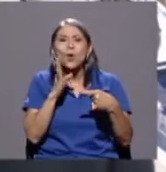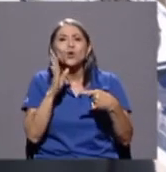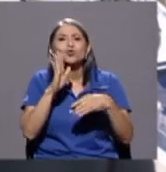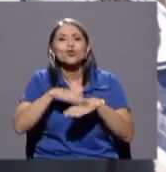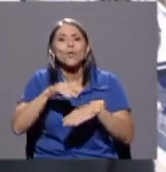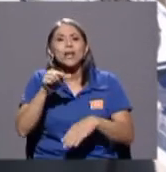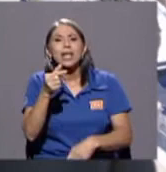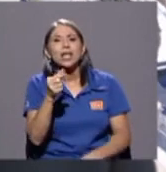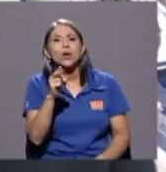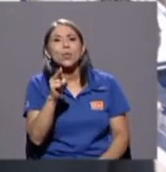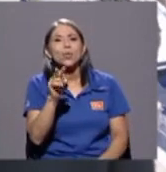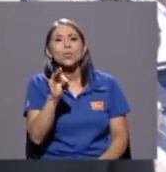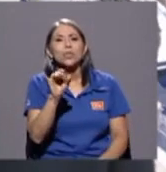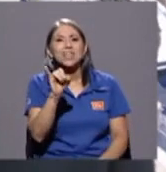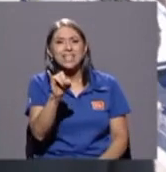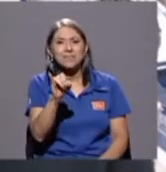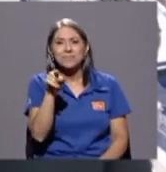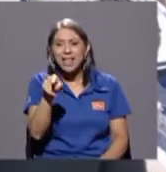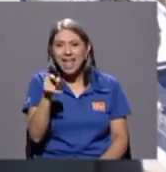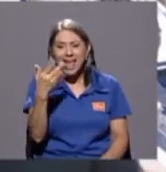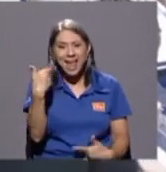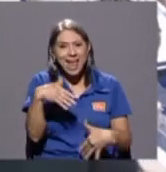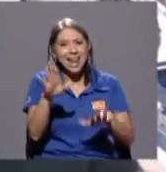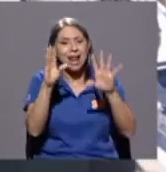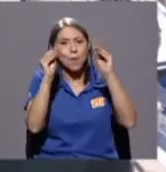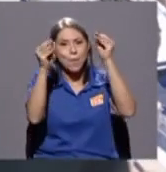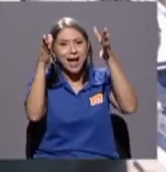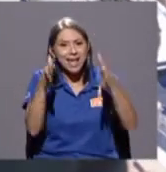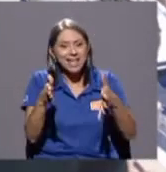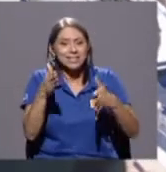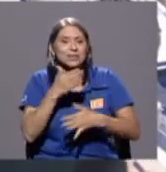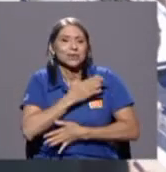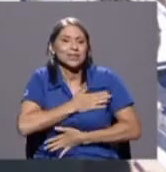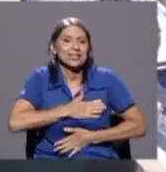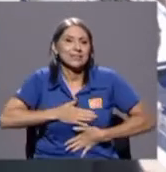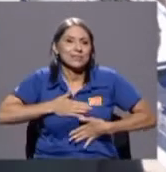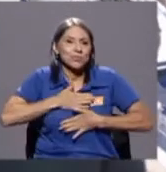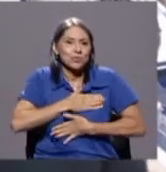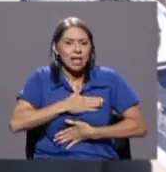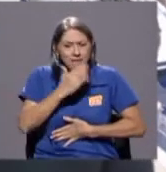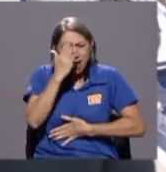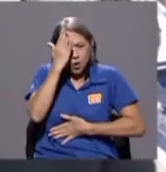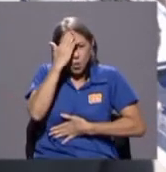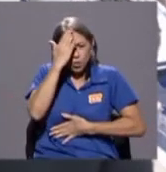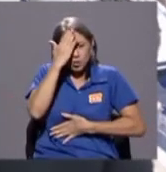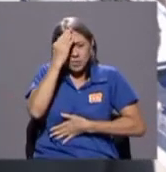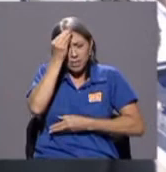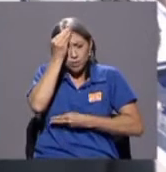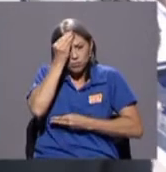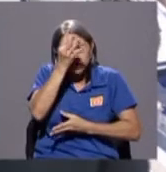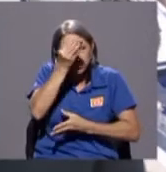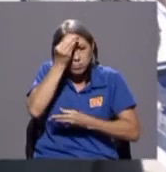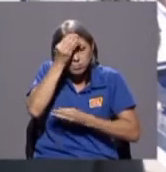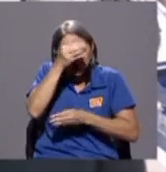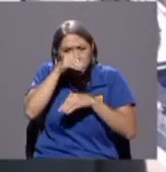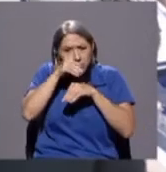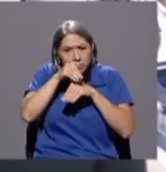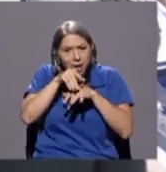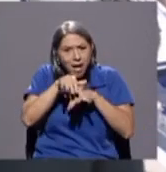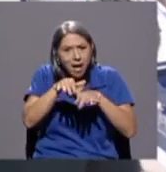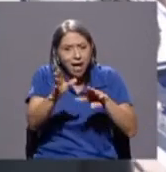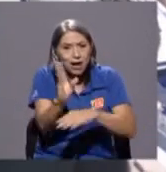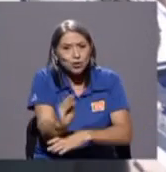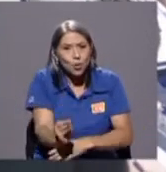que era un maestro que disfrutaba de transmitir conocimiento a los jóvenes eso es muy